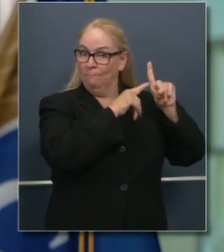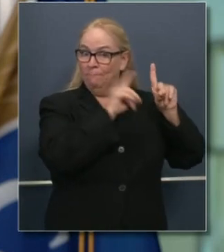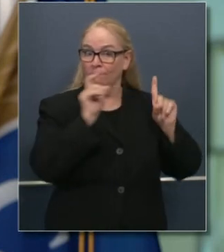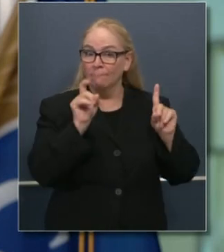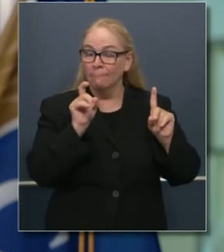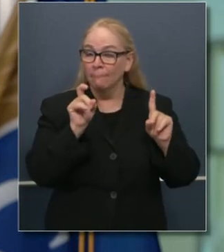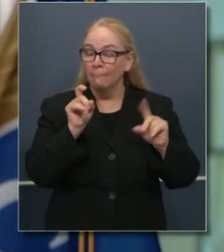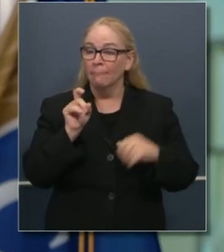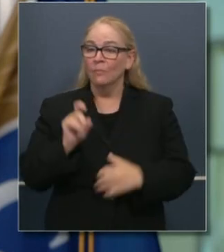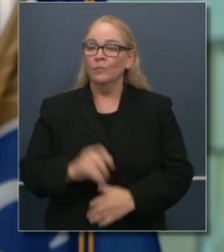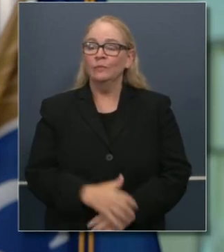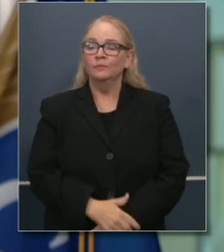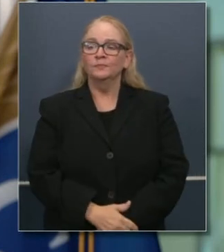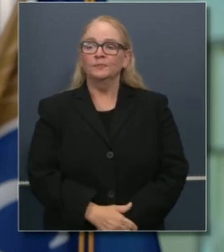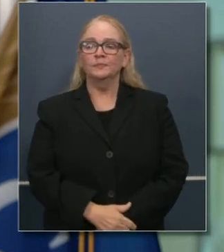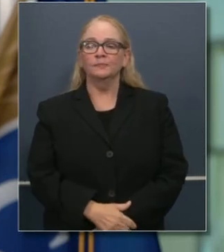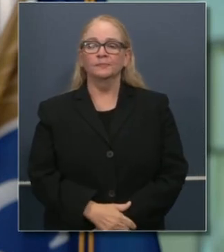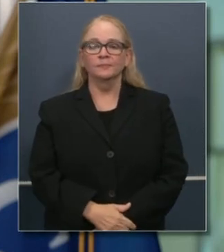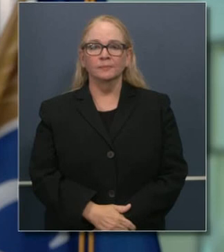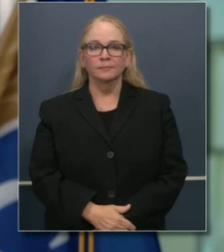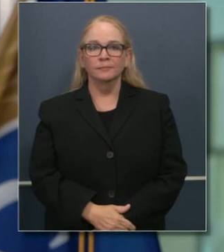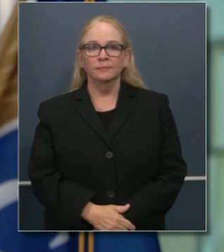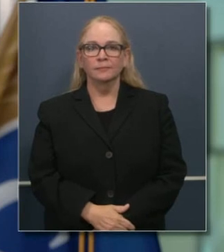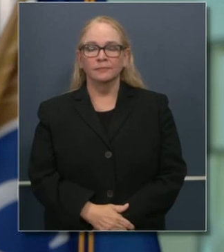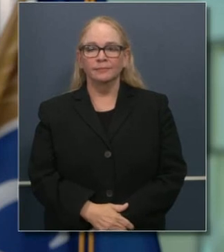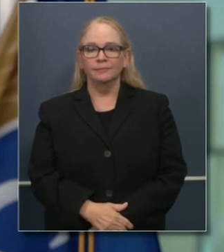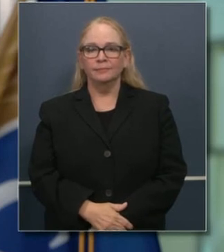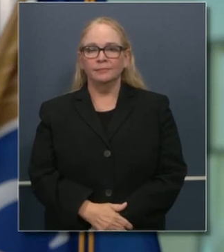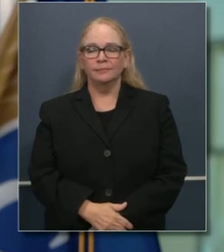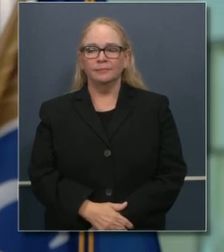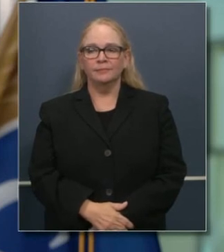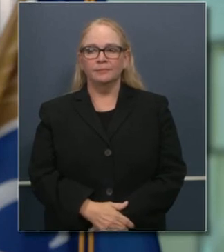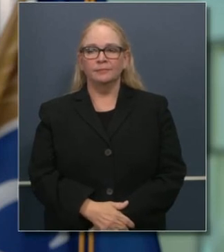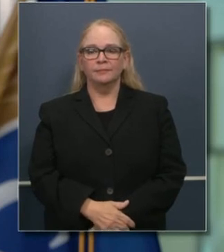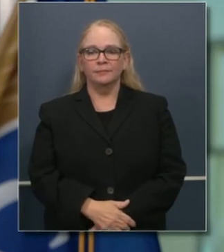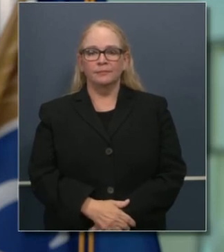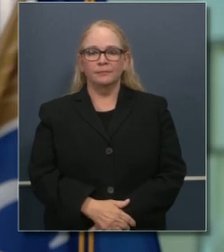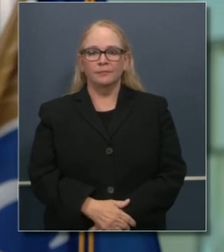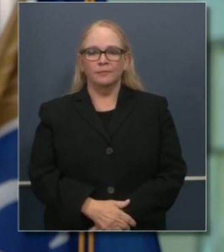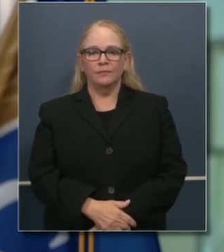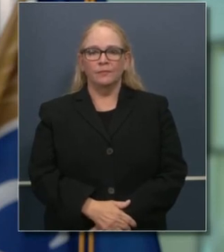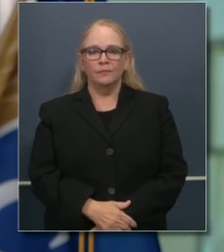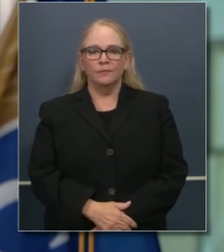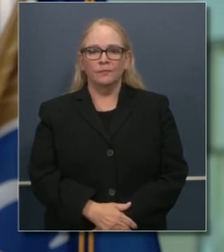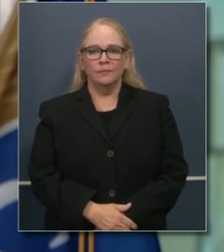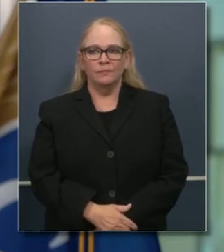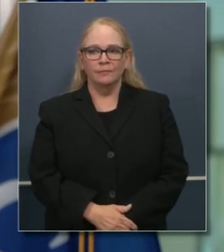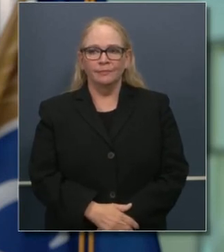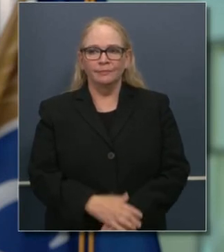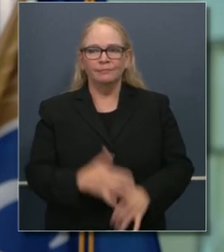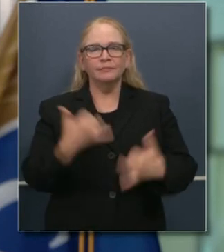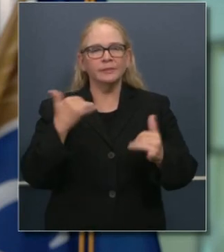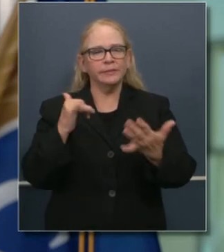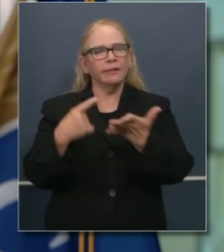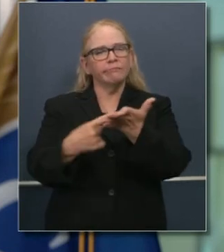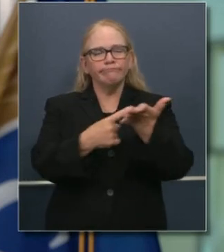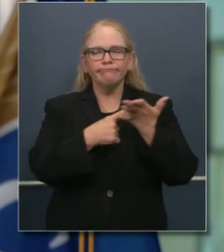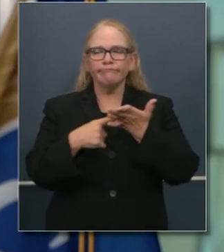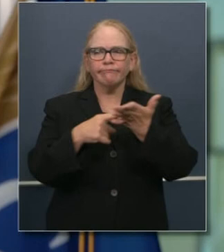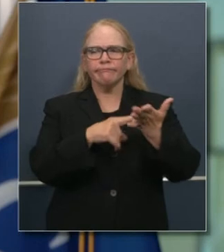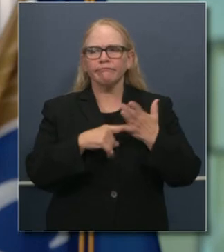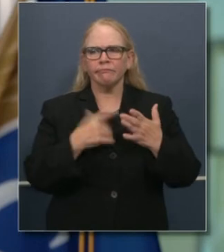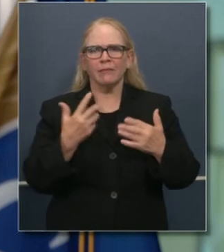presidente trató de formalizar durante el fin de semana. Hay muchas interrogantes todavía pendientes respecto